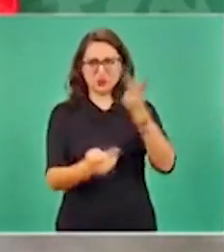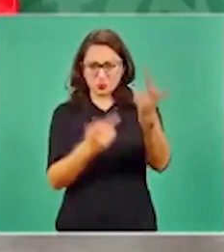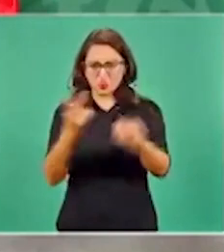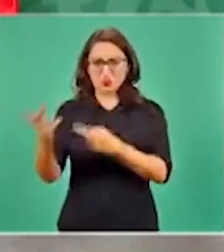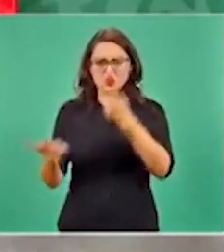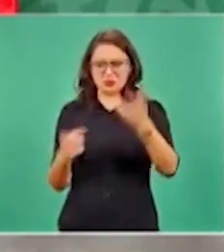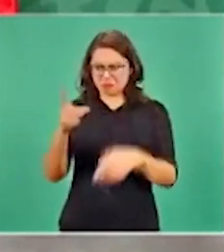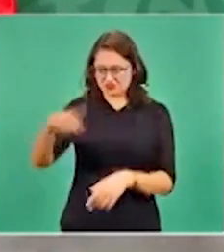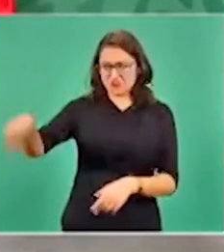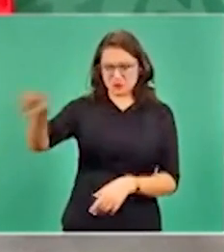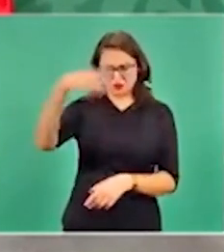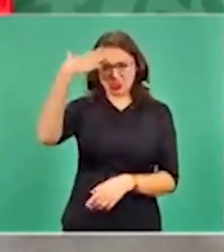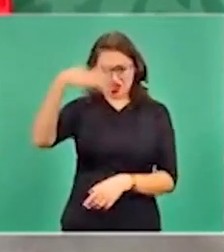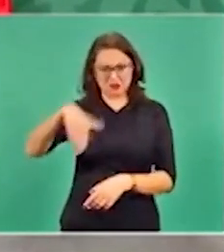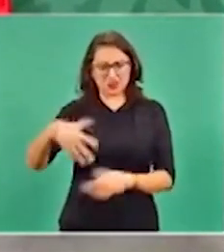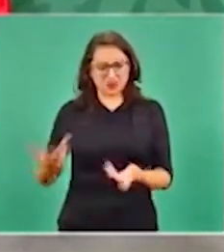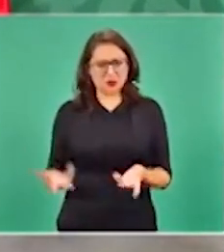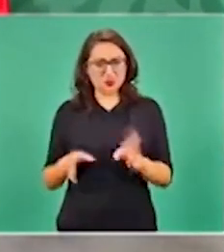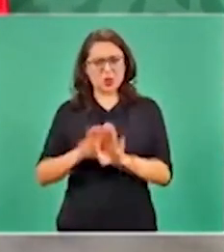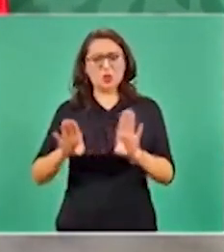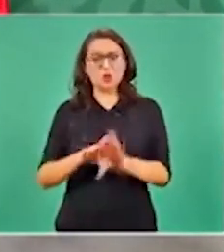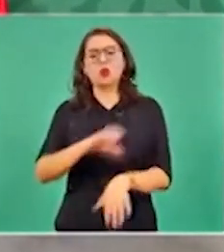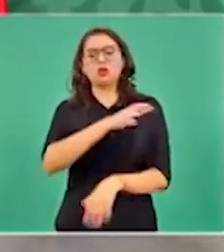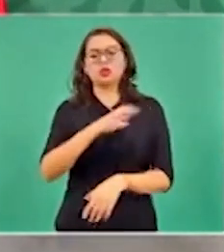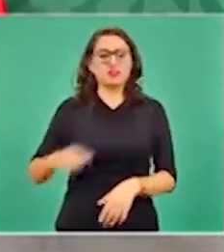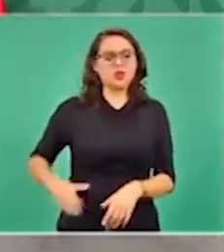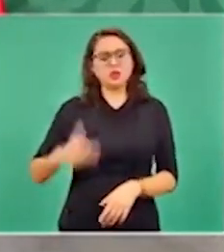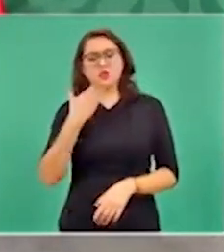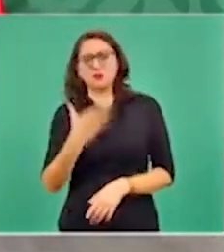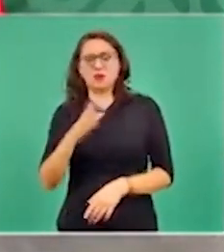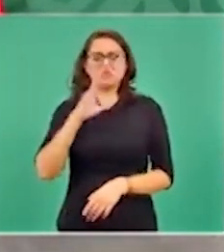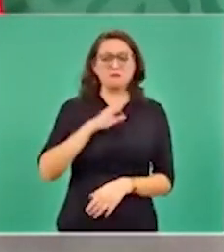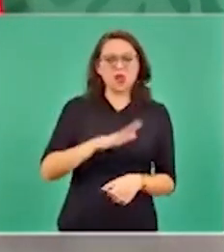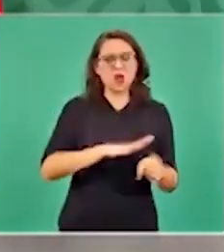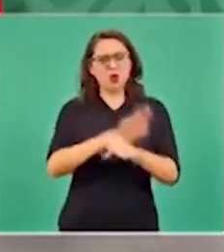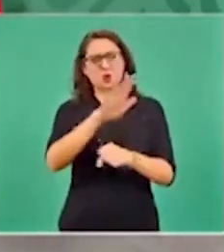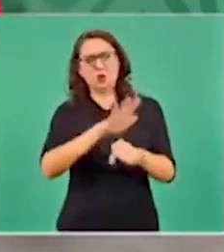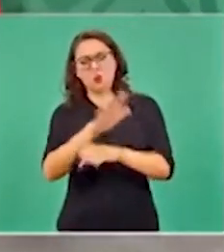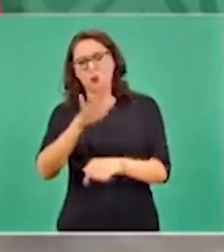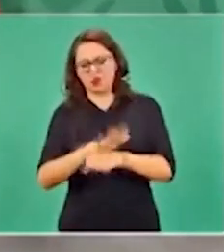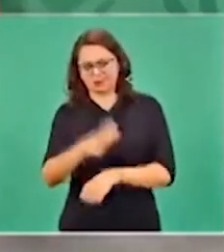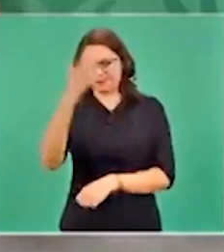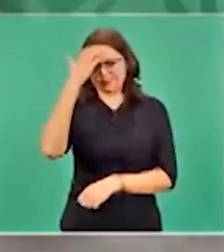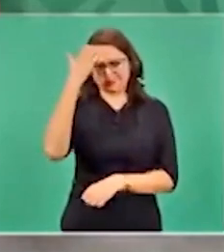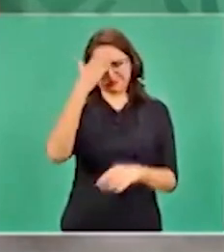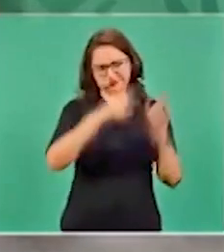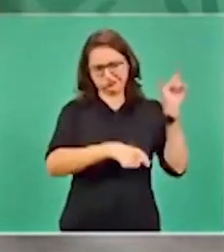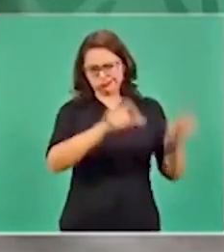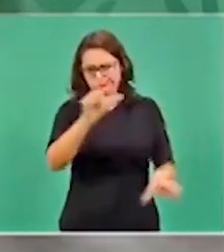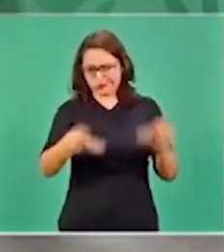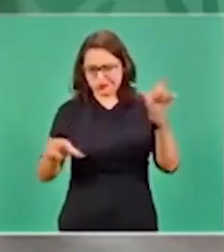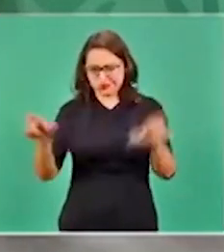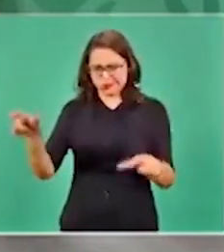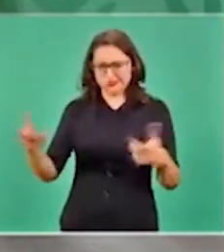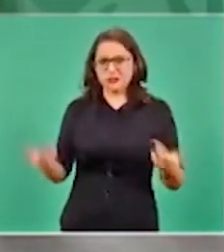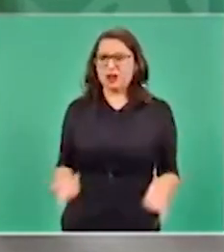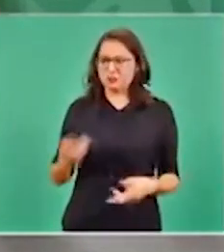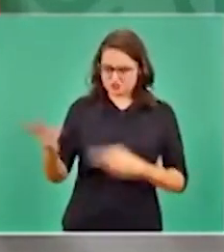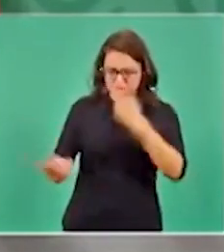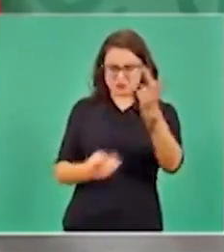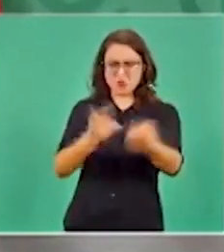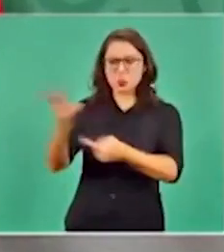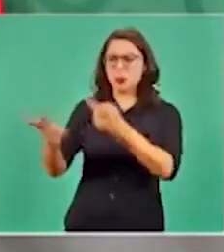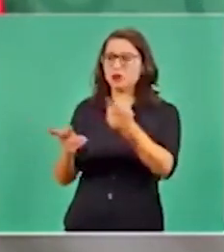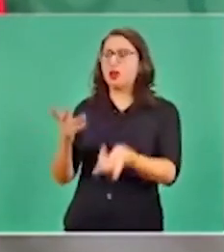El pueblo sabe quién es quién, que le pregunten al